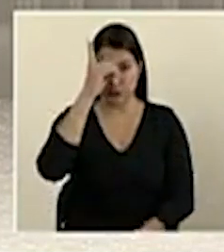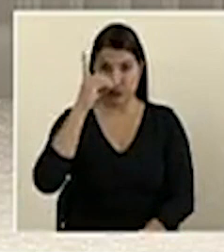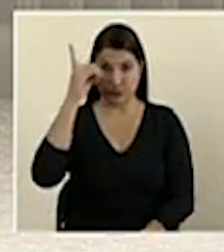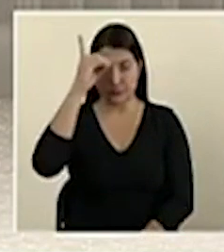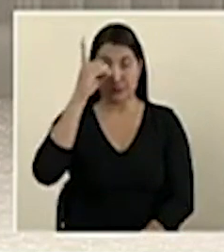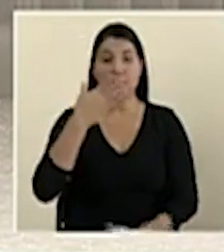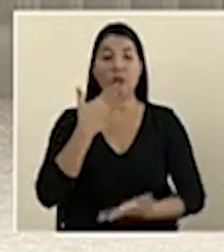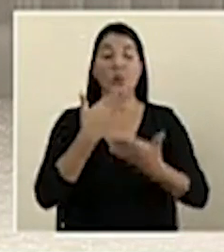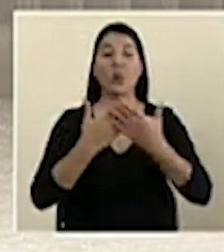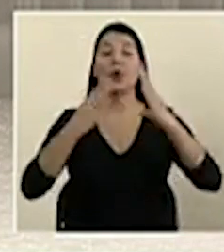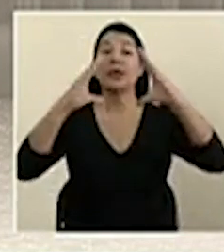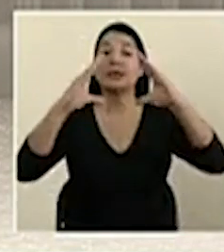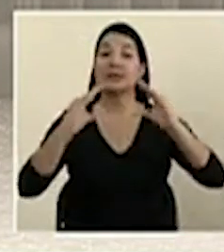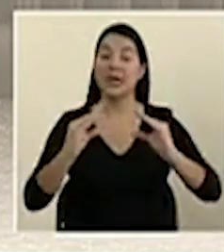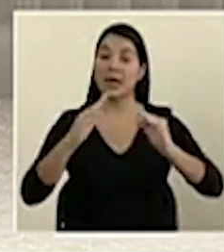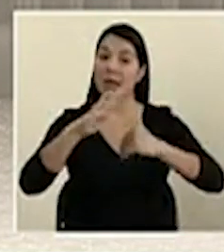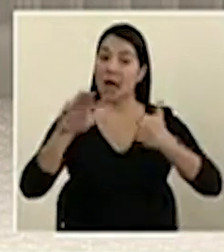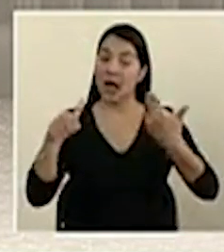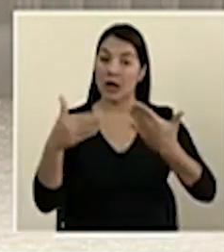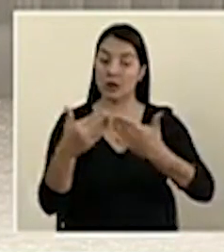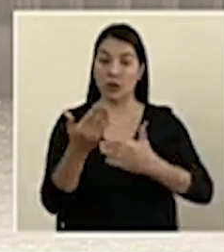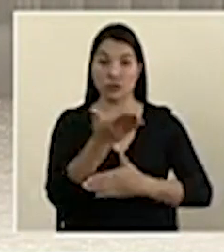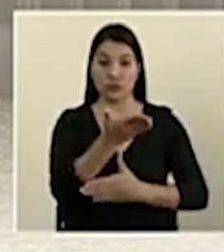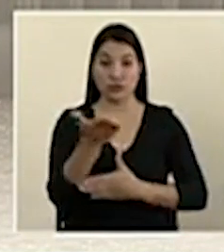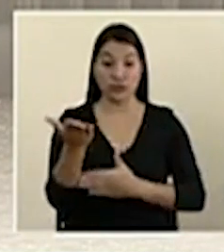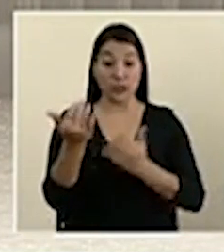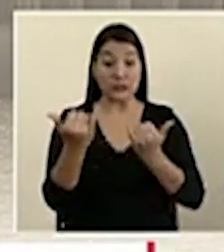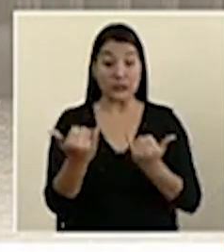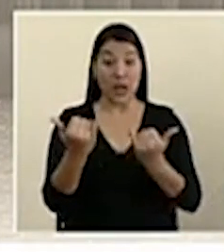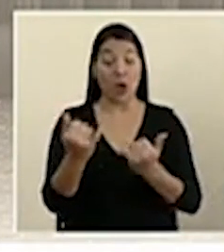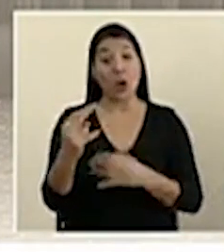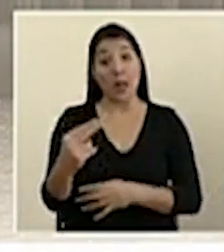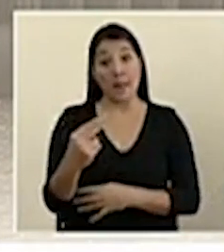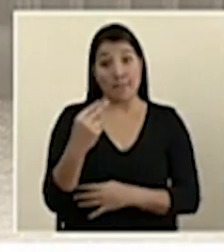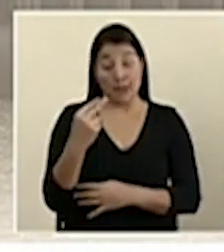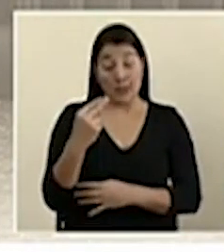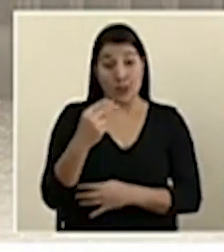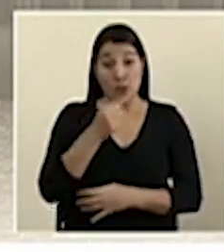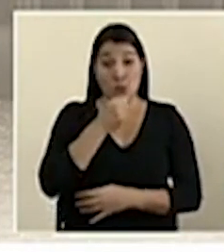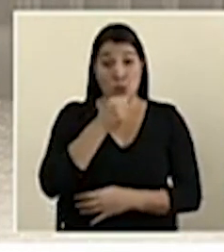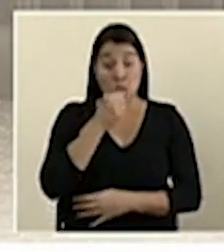muy buenas tardes a todos los que están sintonizando la transmisión.